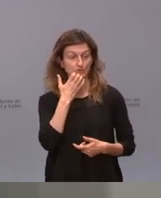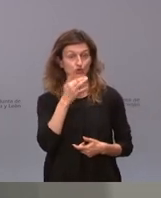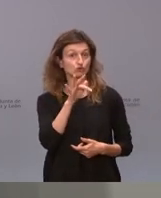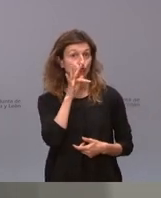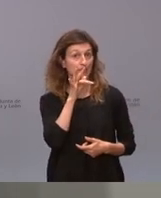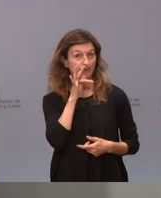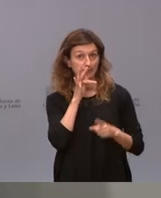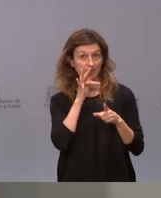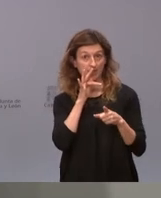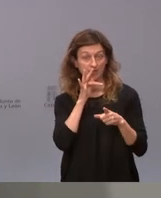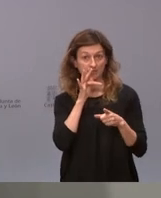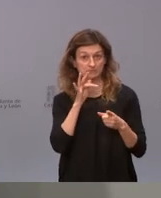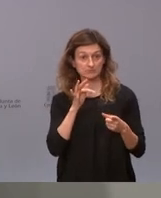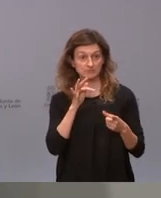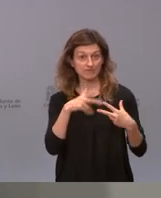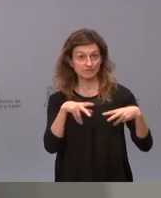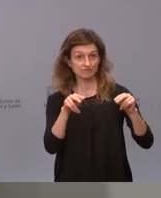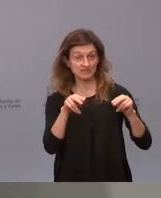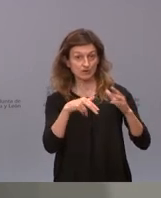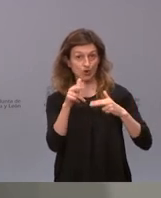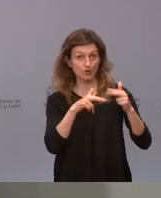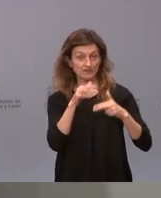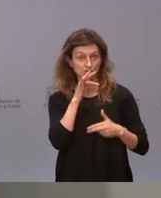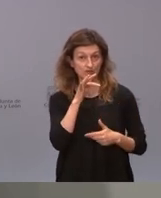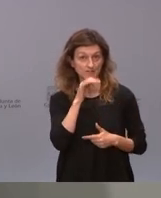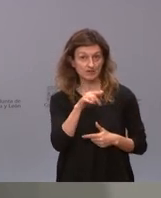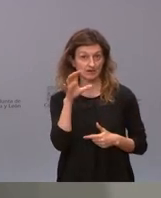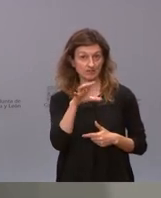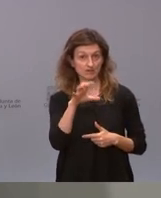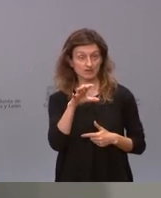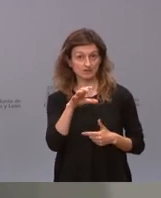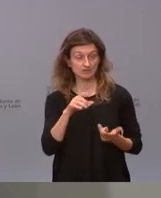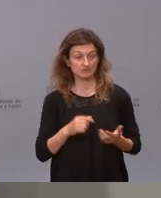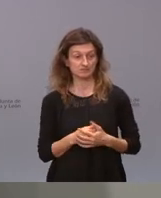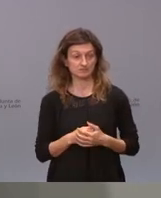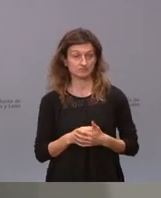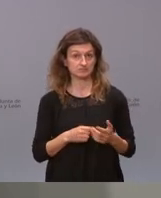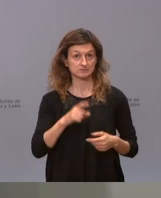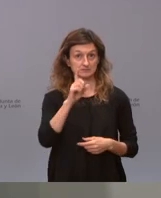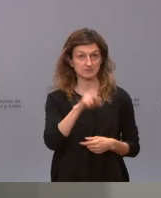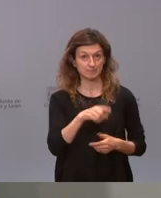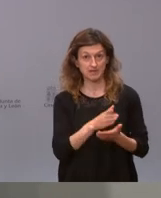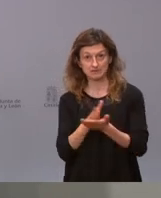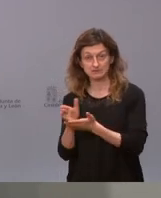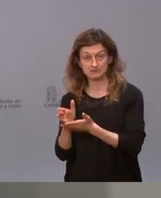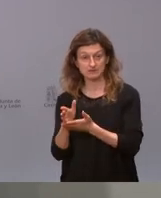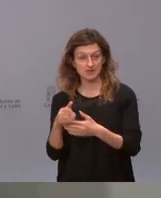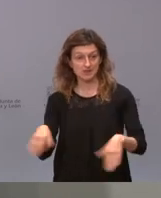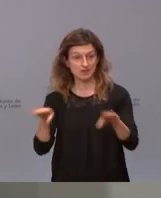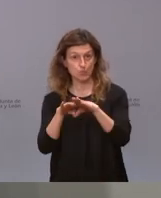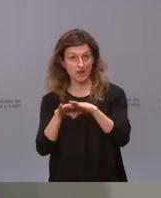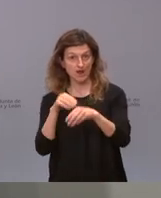no hemos acabado las obras de la radioterapia en la pública lo haremos por igual